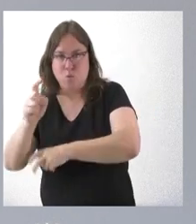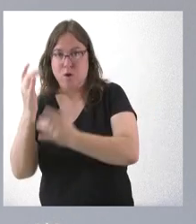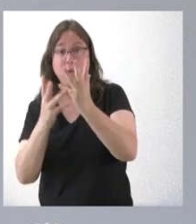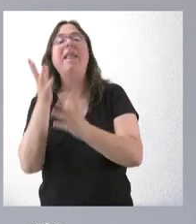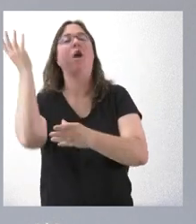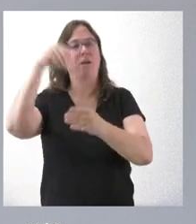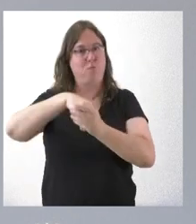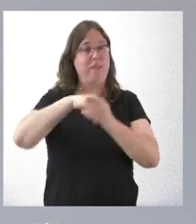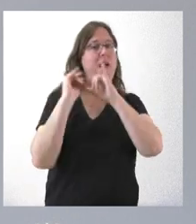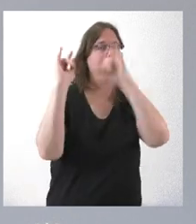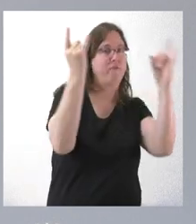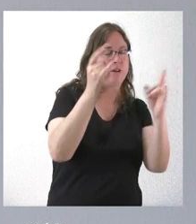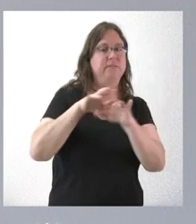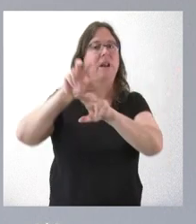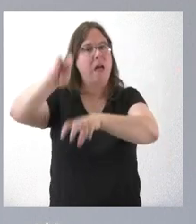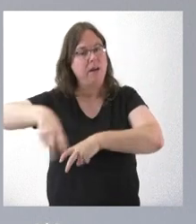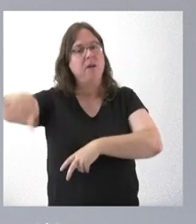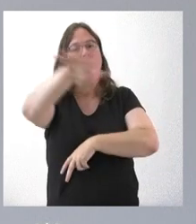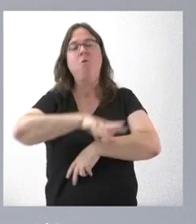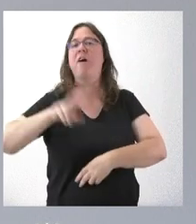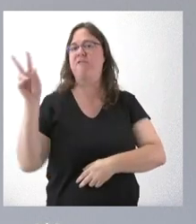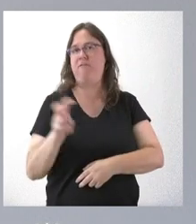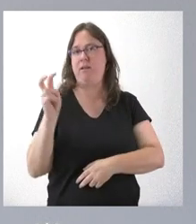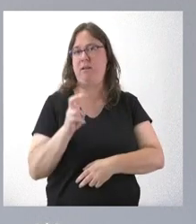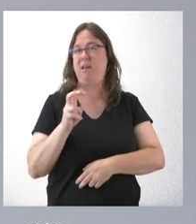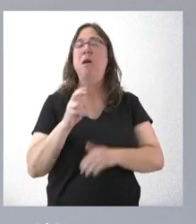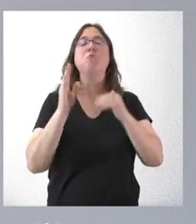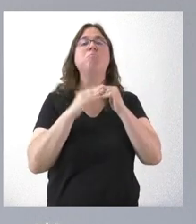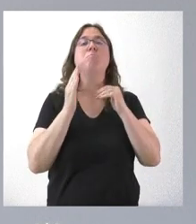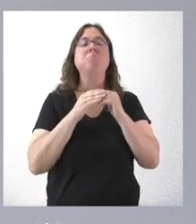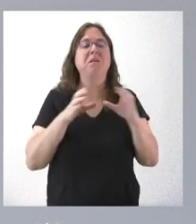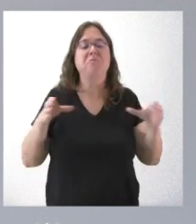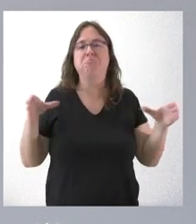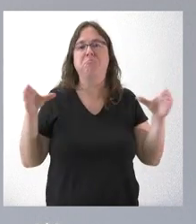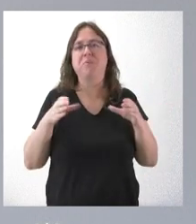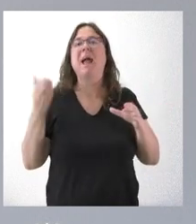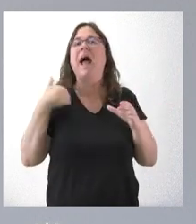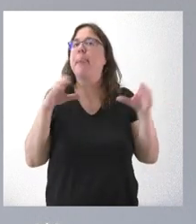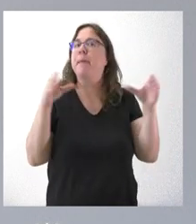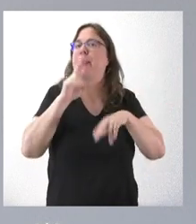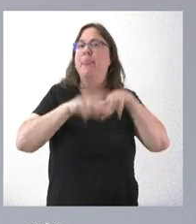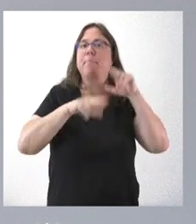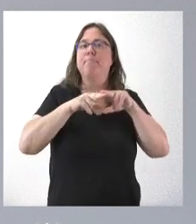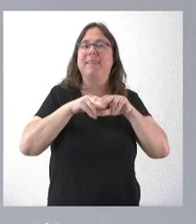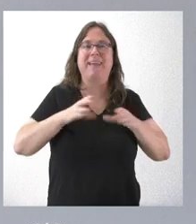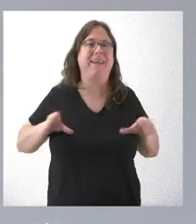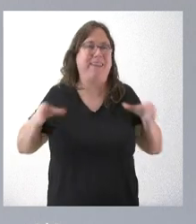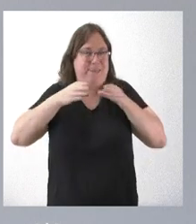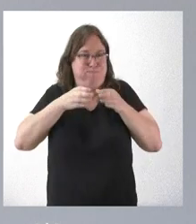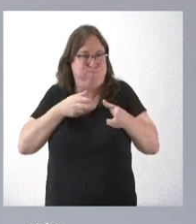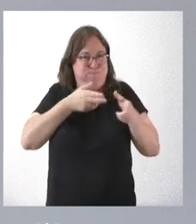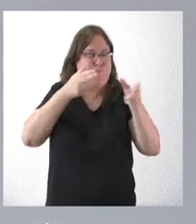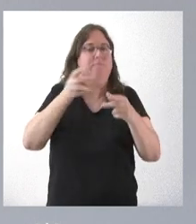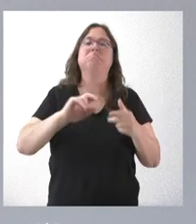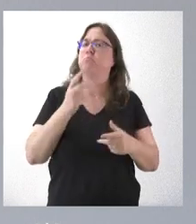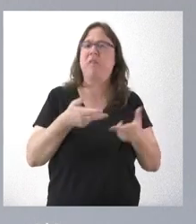incluye toda la superficie. Se elimina una superficie mínima para realizar una montería, que también era una limitación para este tipo de actividades. Se elimina